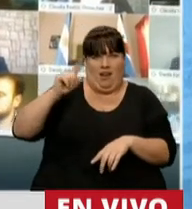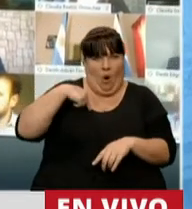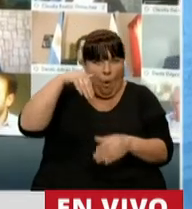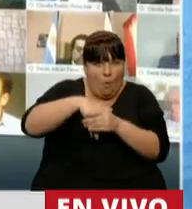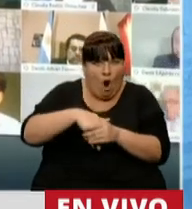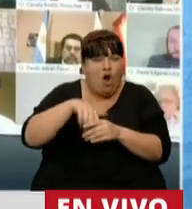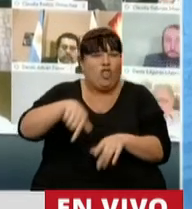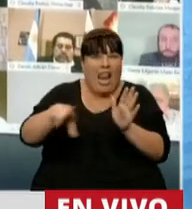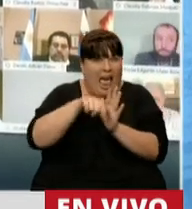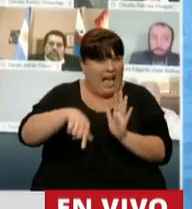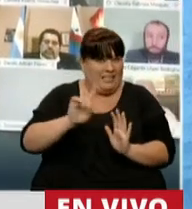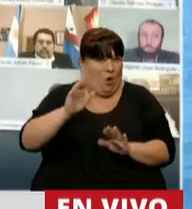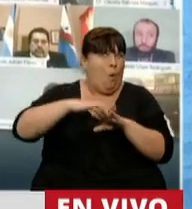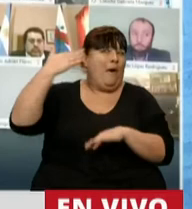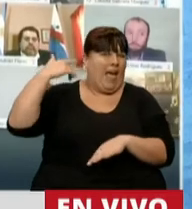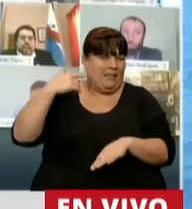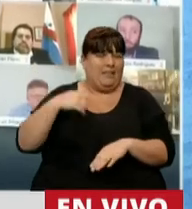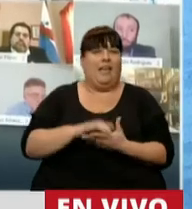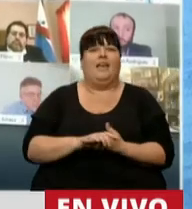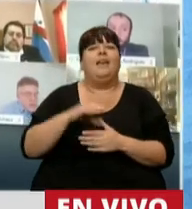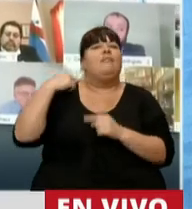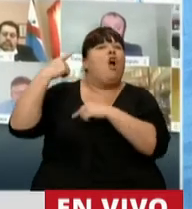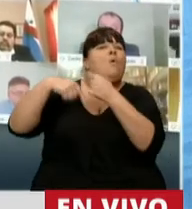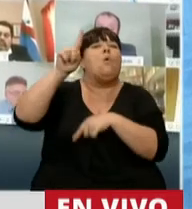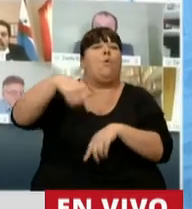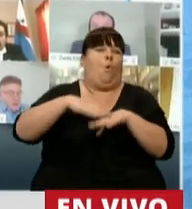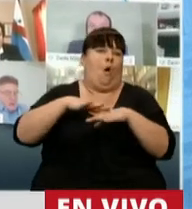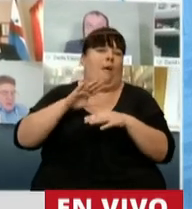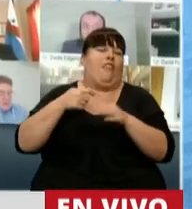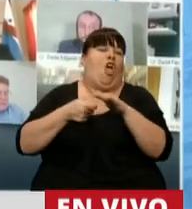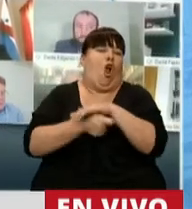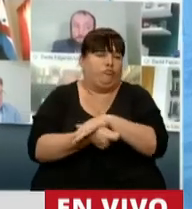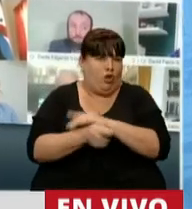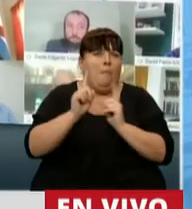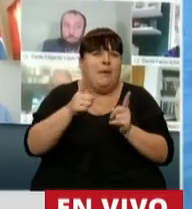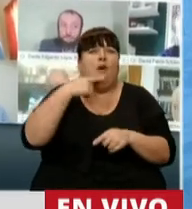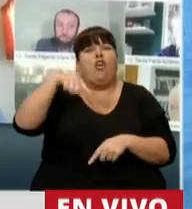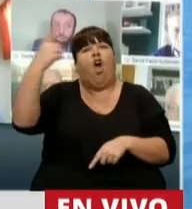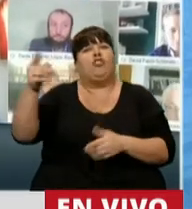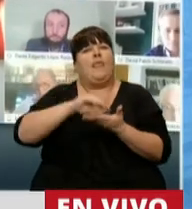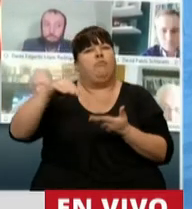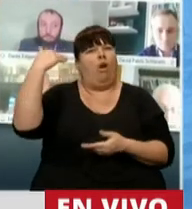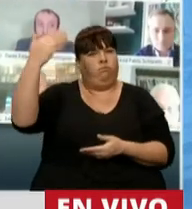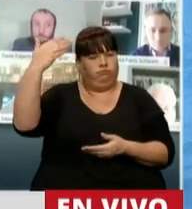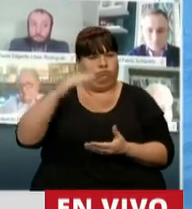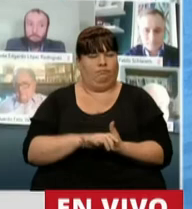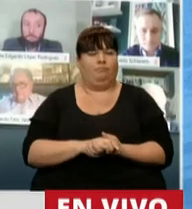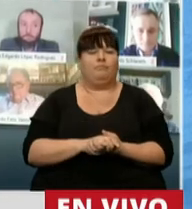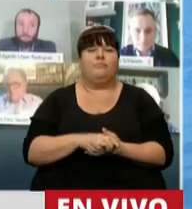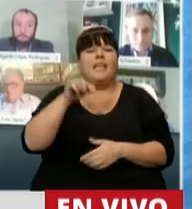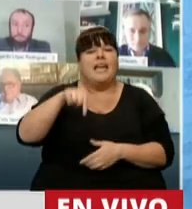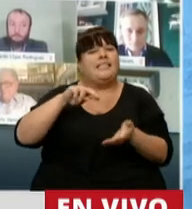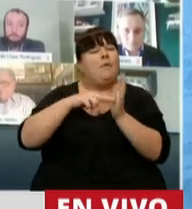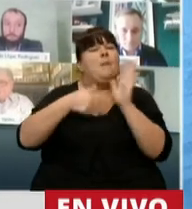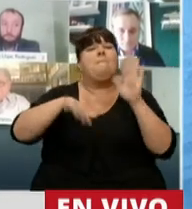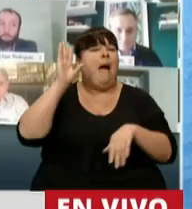estemos votando a veces estas leyes, sino es consecuencia de la corrupción, como bien lo dijeron otros diputados propinantes. Porque esto afecta